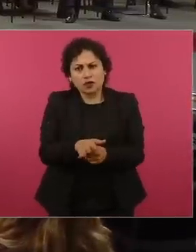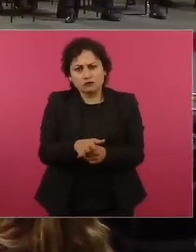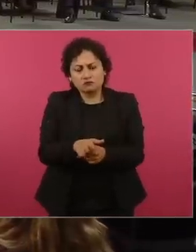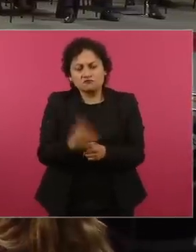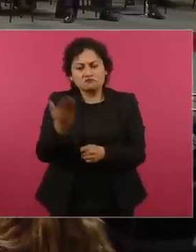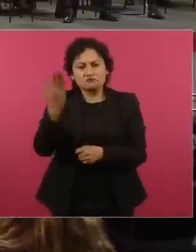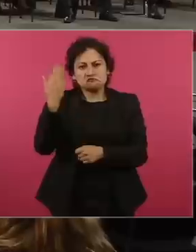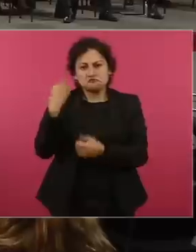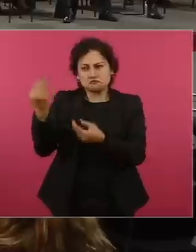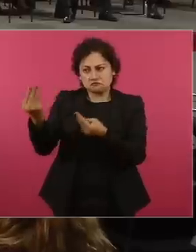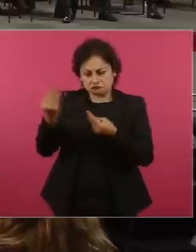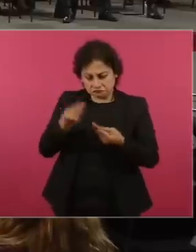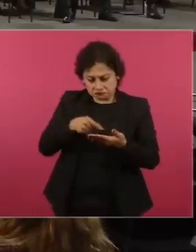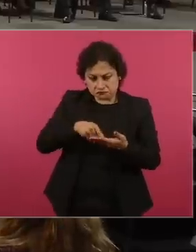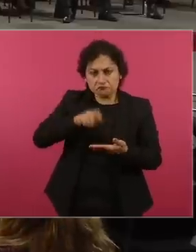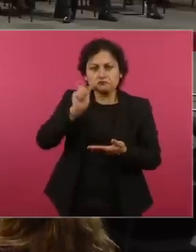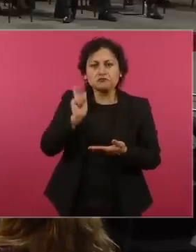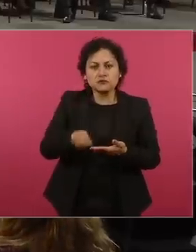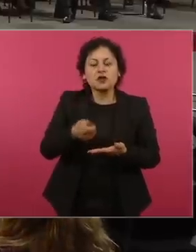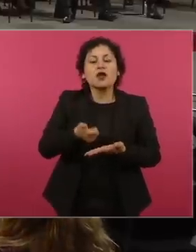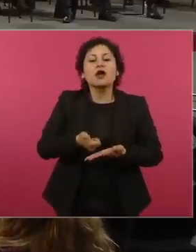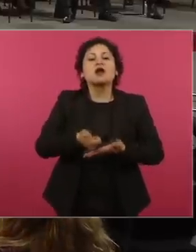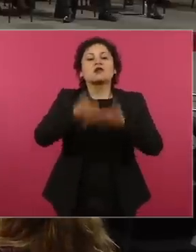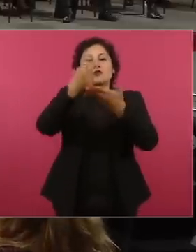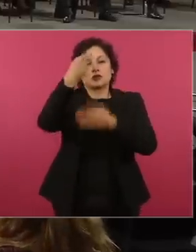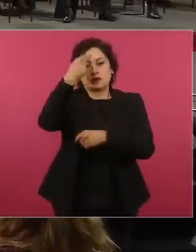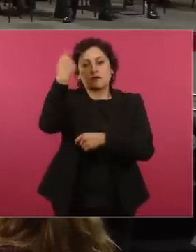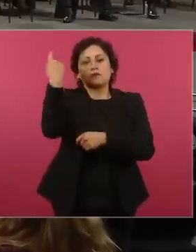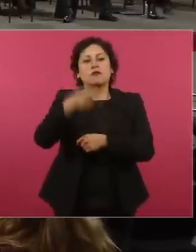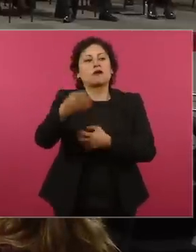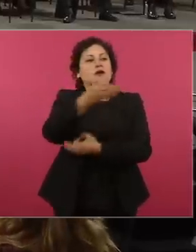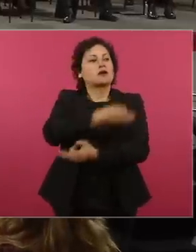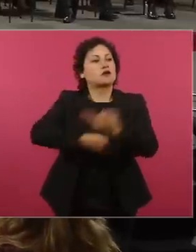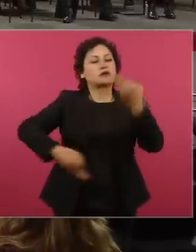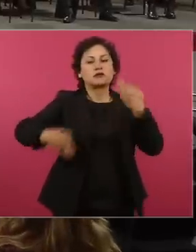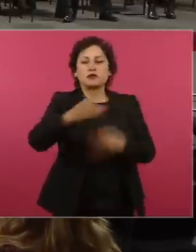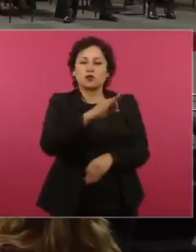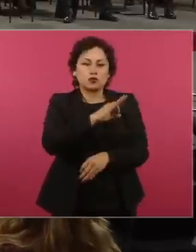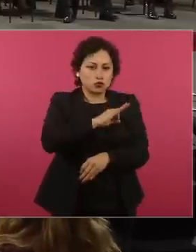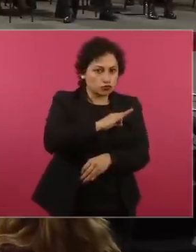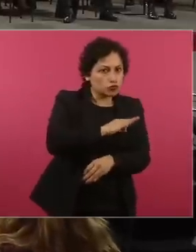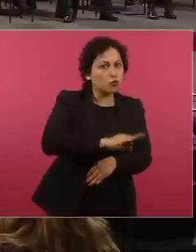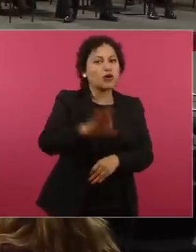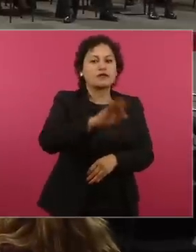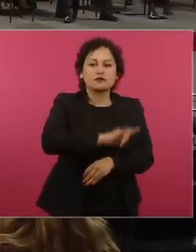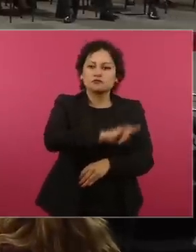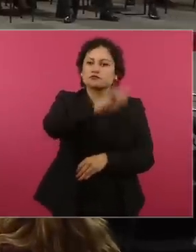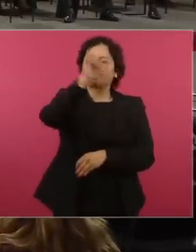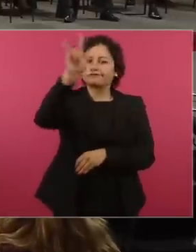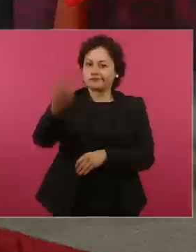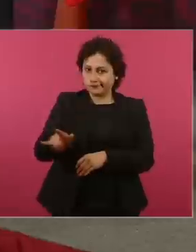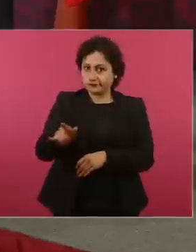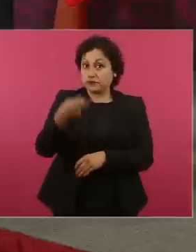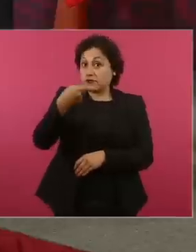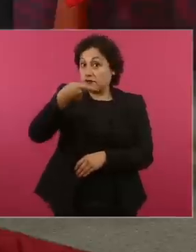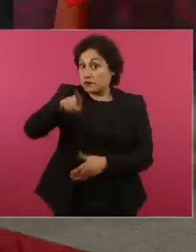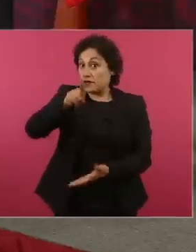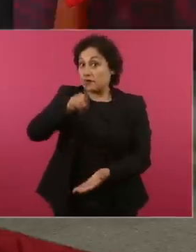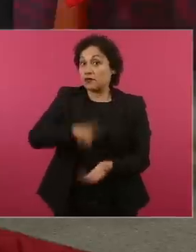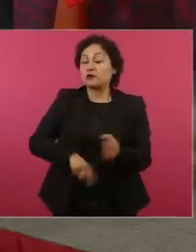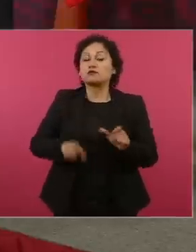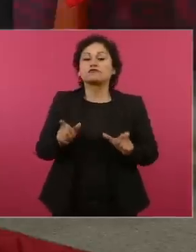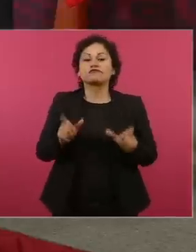brindar servicios de transporte aéreo al alcance de todos, con altos estándares de seguridad, de